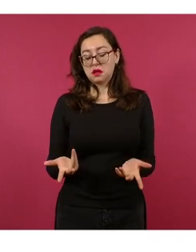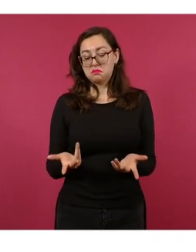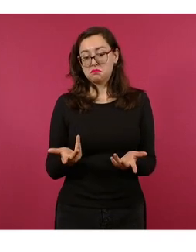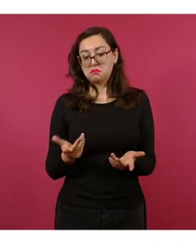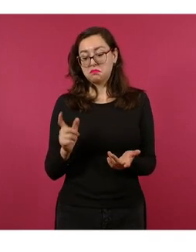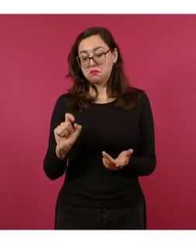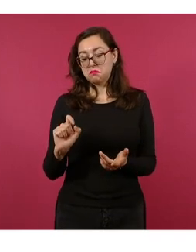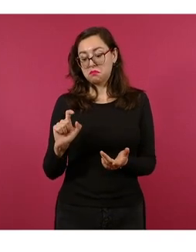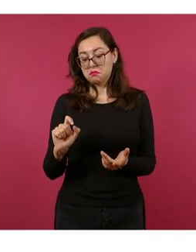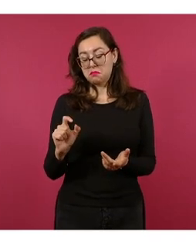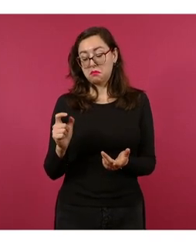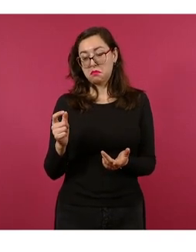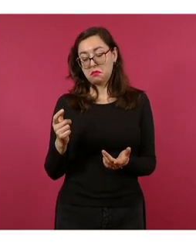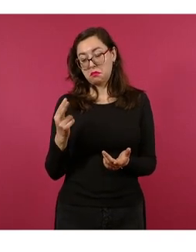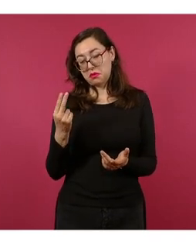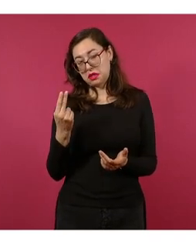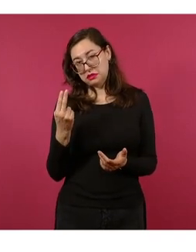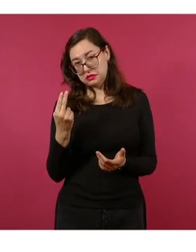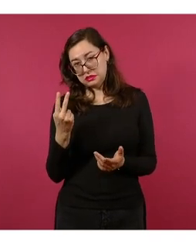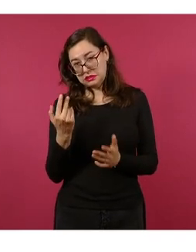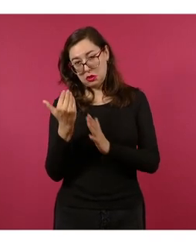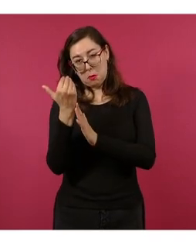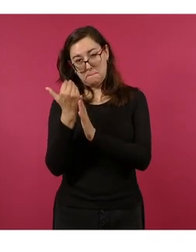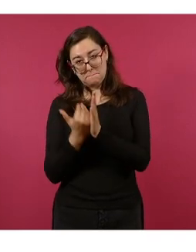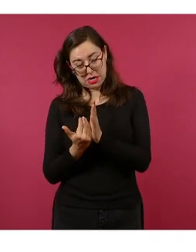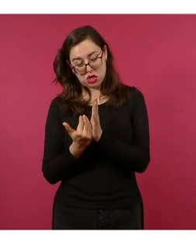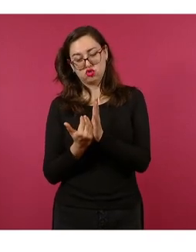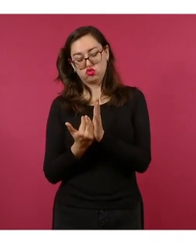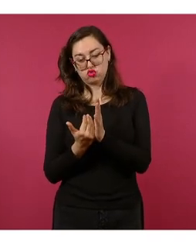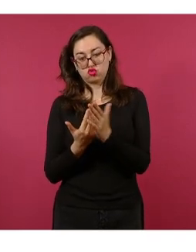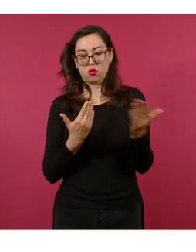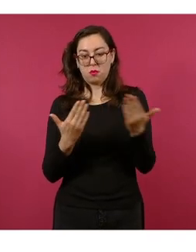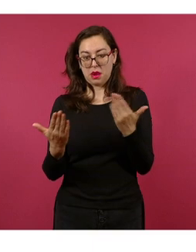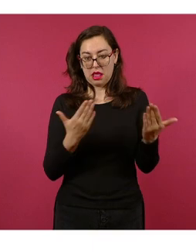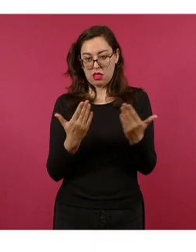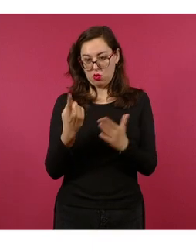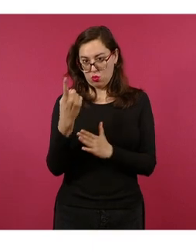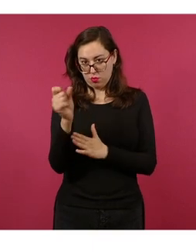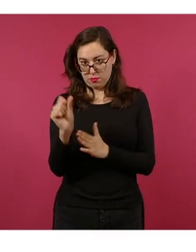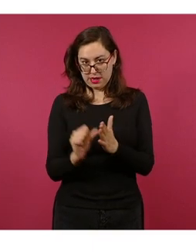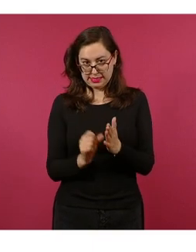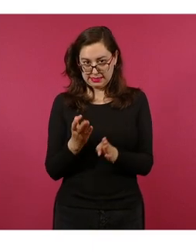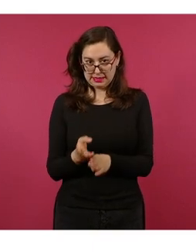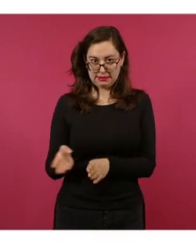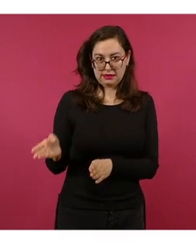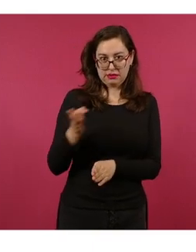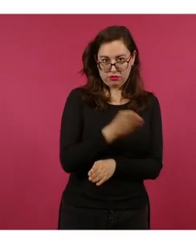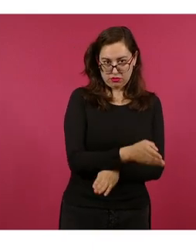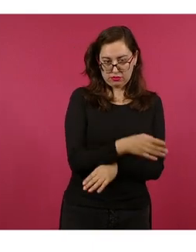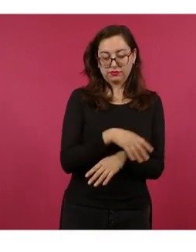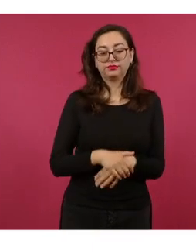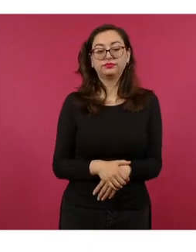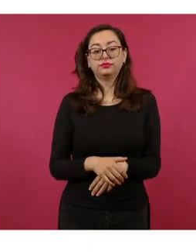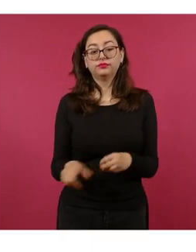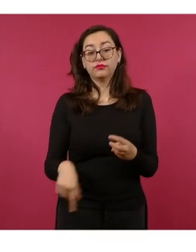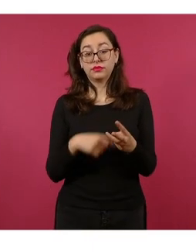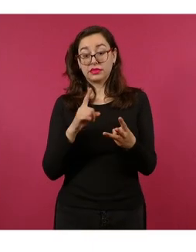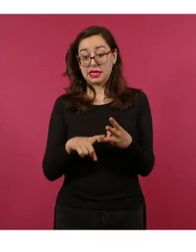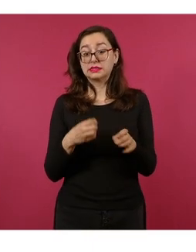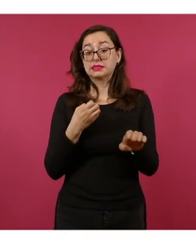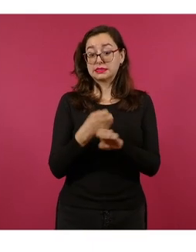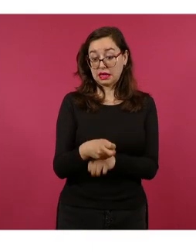25 homicidios menos que el mes anterior. En relación con el Estado de México,